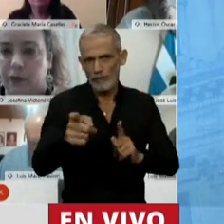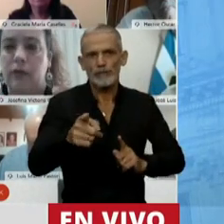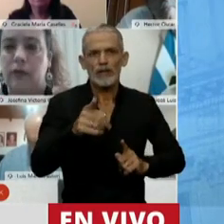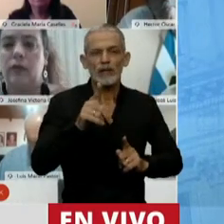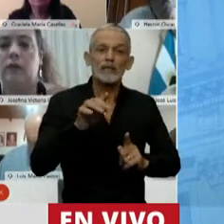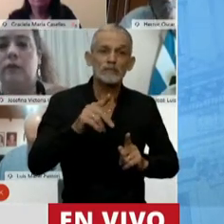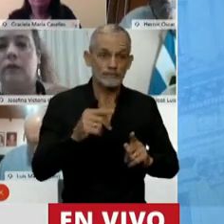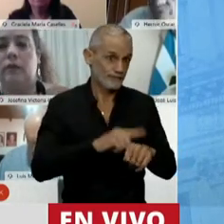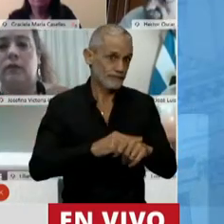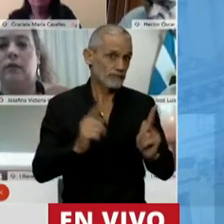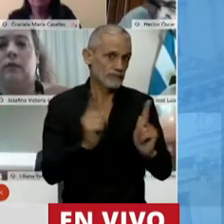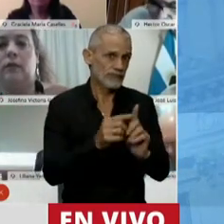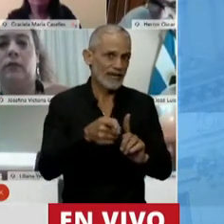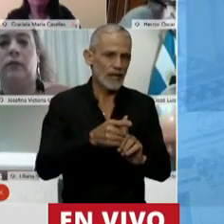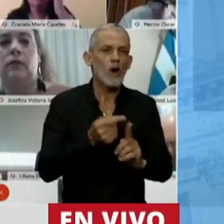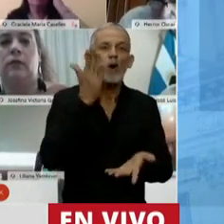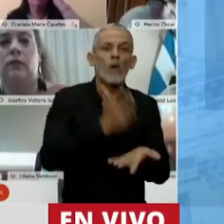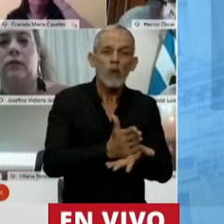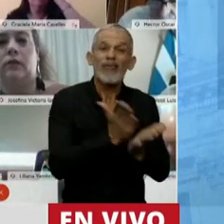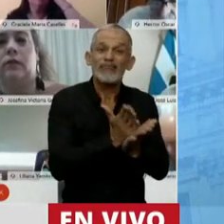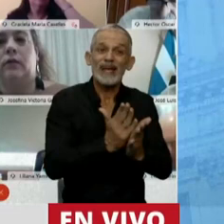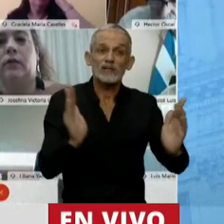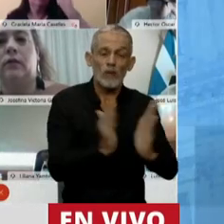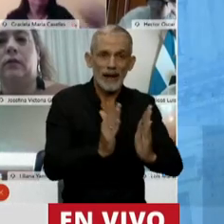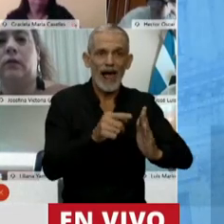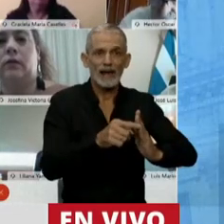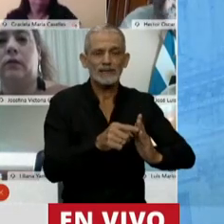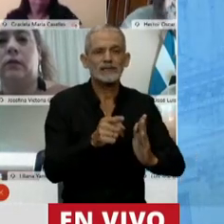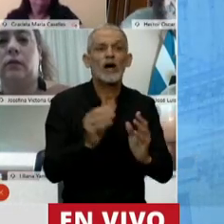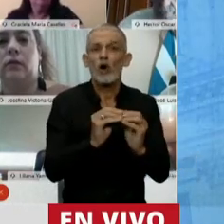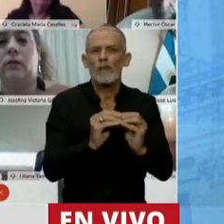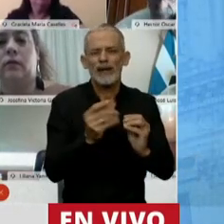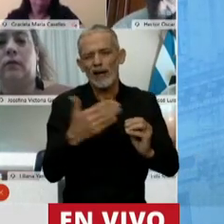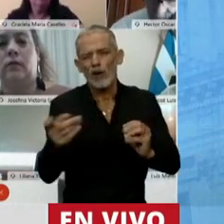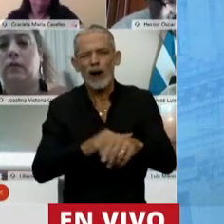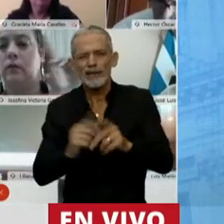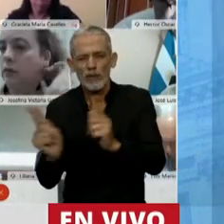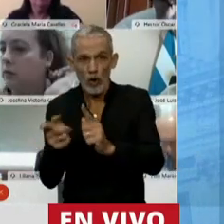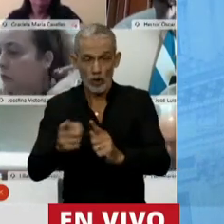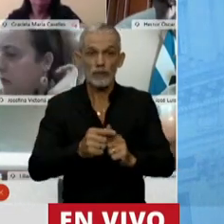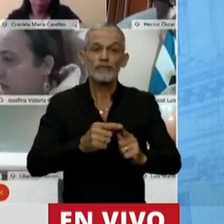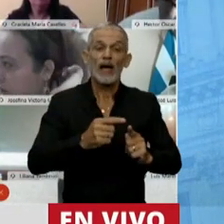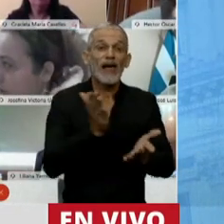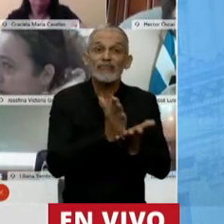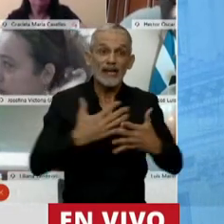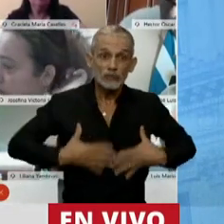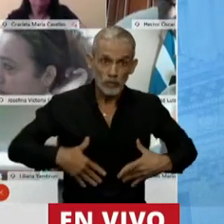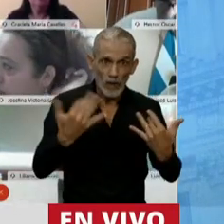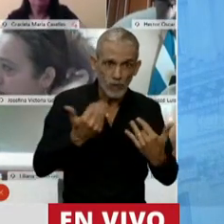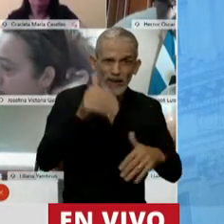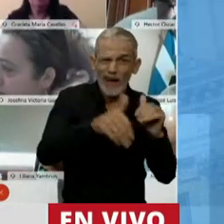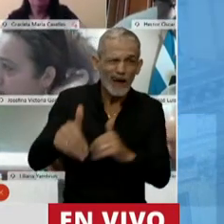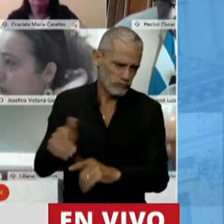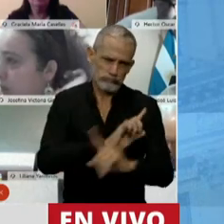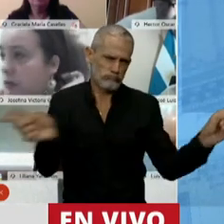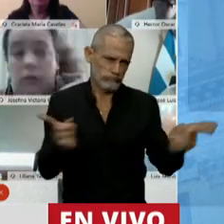los derechos penales. Los derechos humanos no se plebiscitan. Por eso es inviable lo